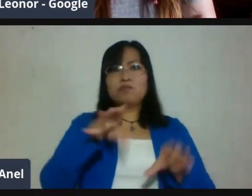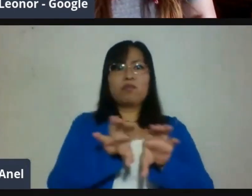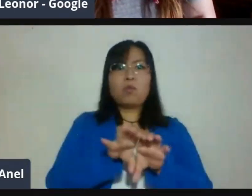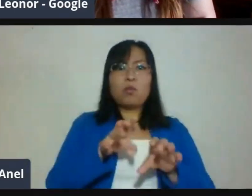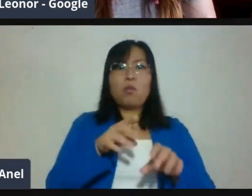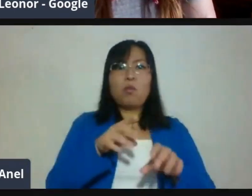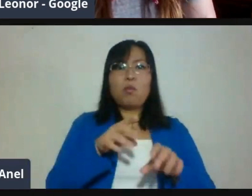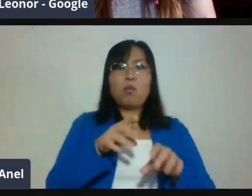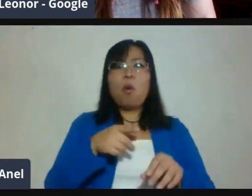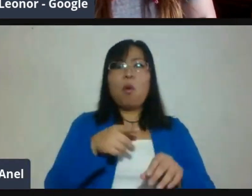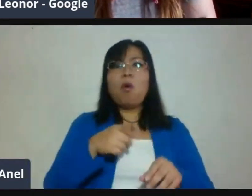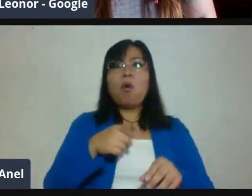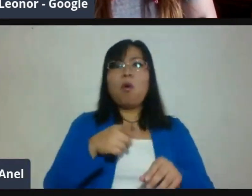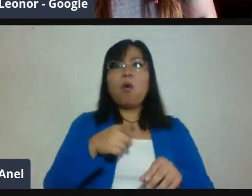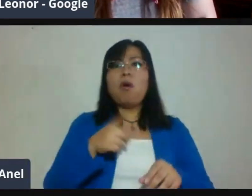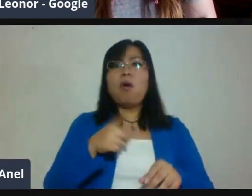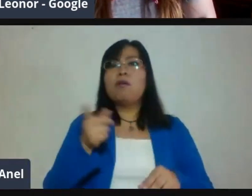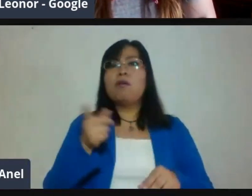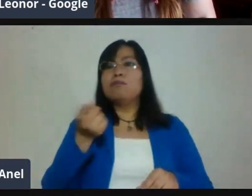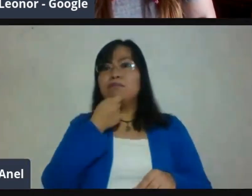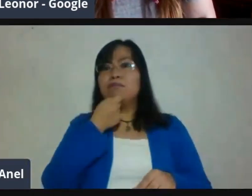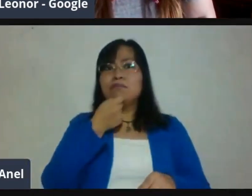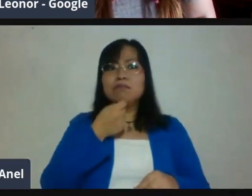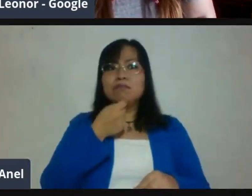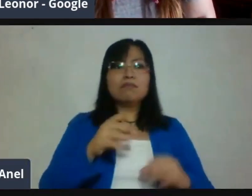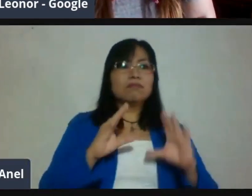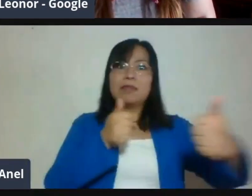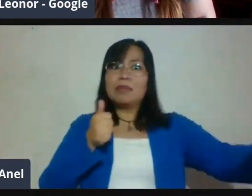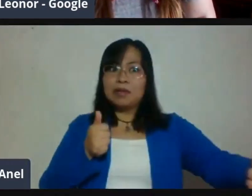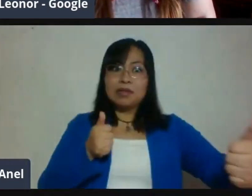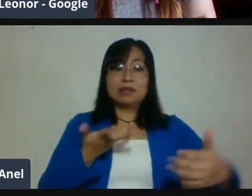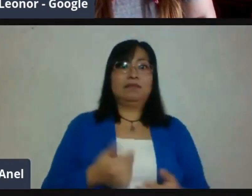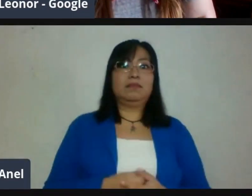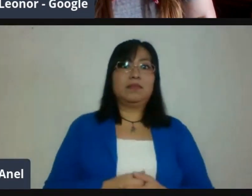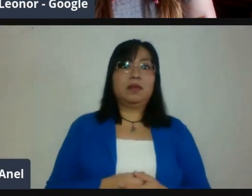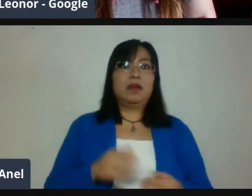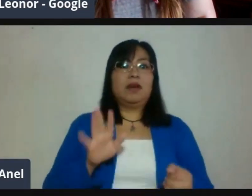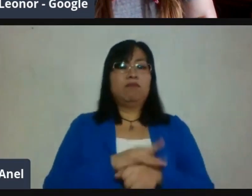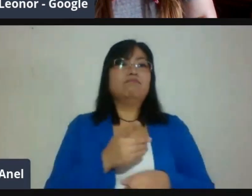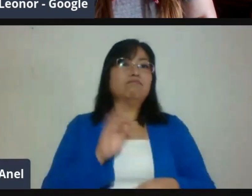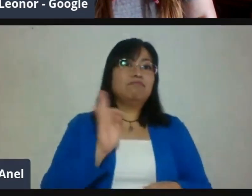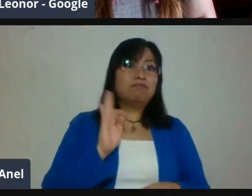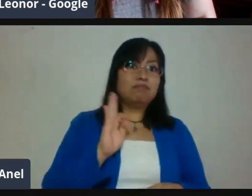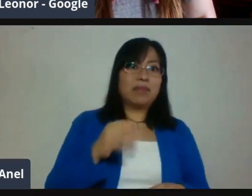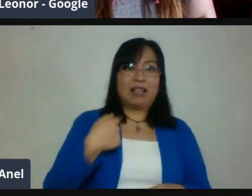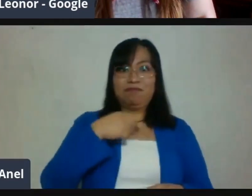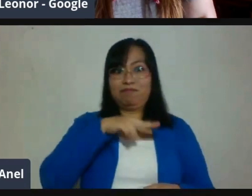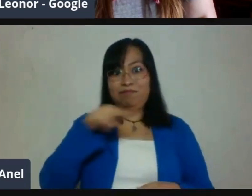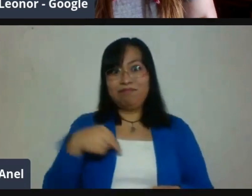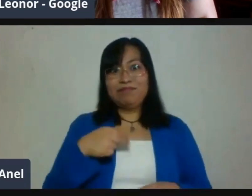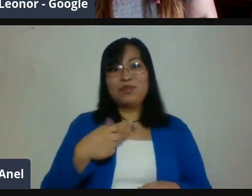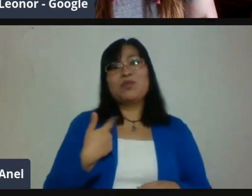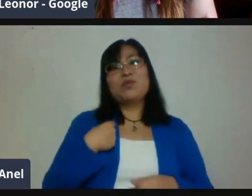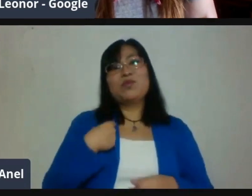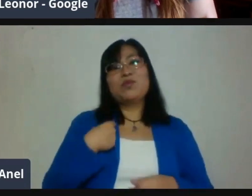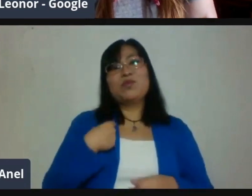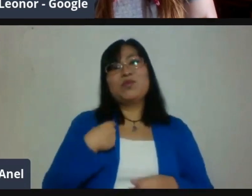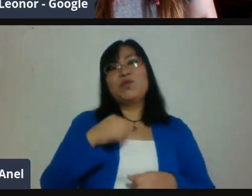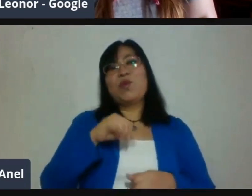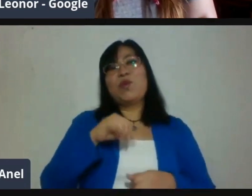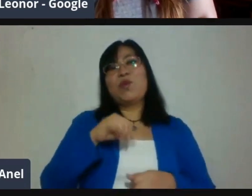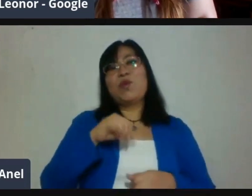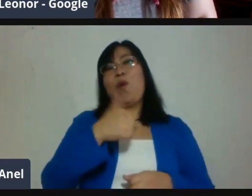Estaríamos trabajando en los modelos de la UNAM y de la SEP que son hechos para distancia, ¿no? Entonces, es un gran reto